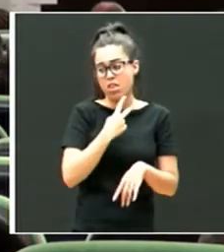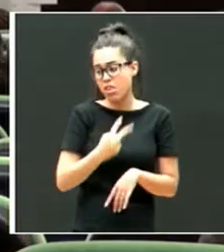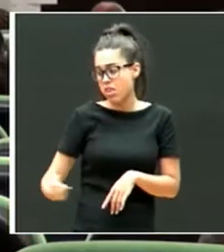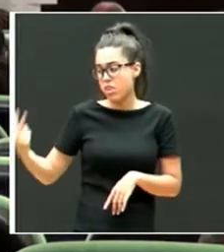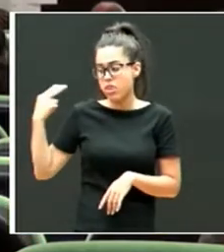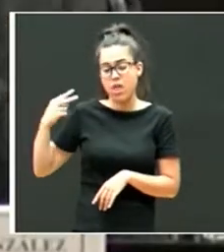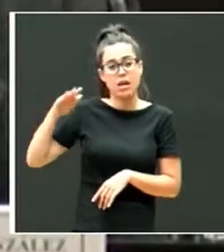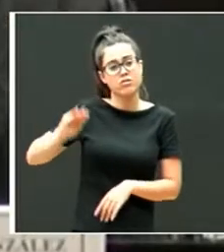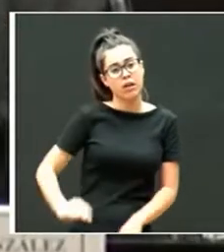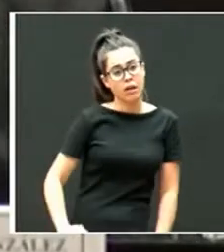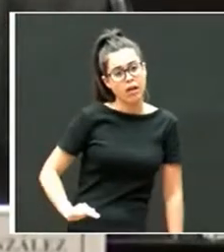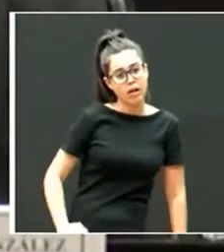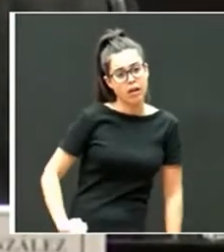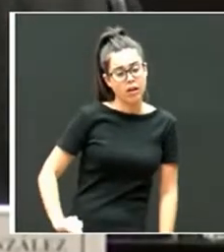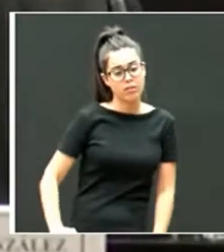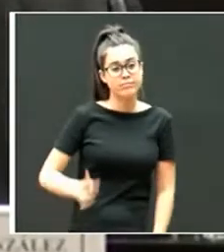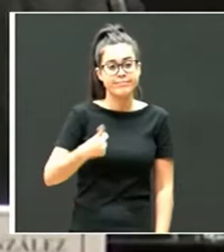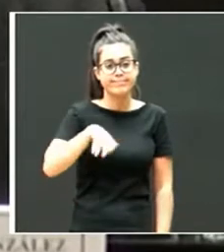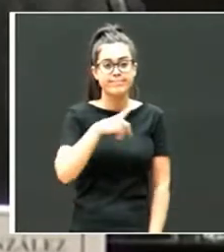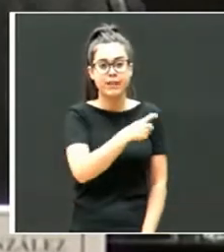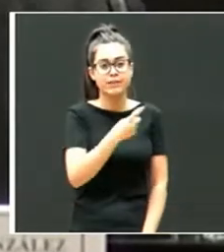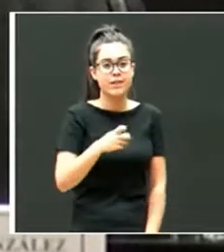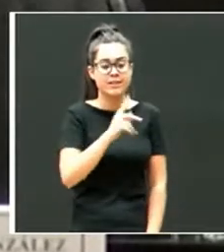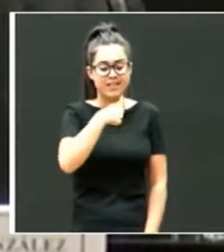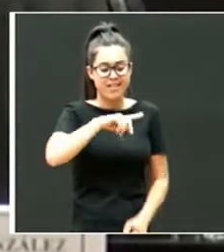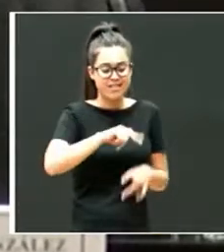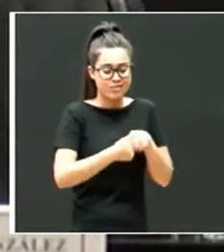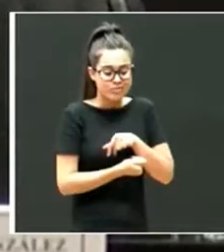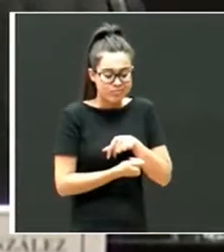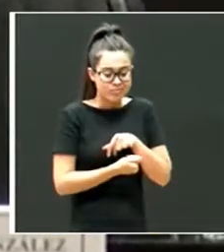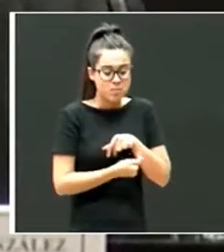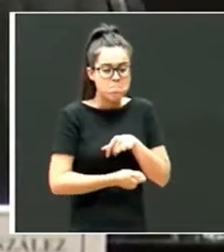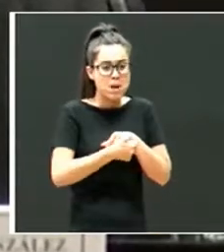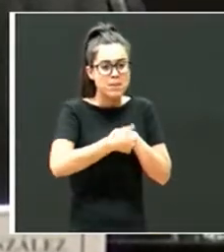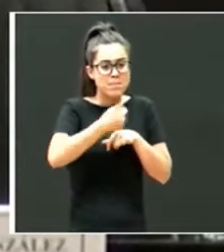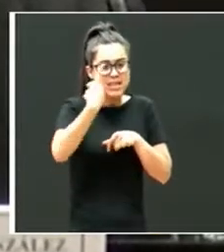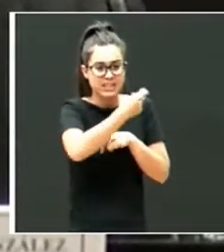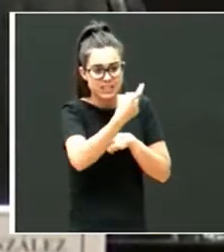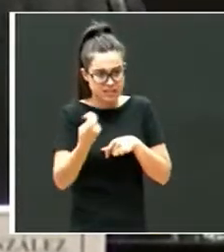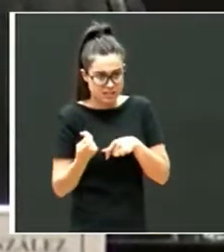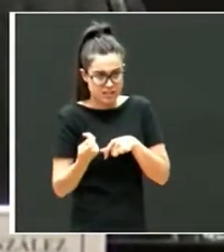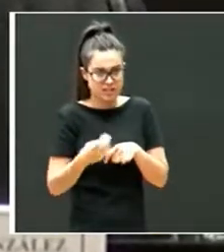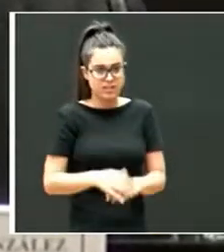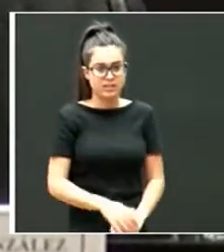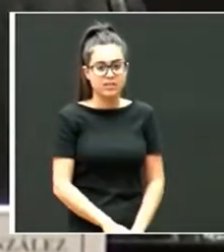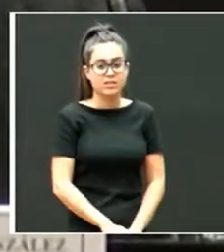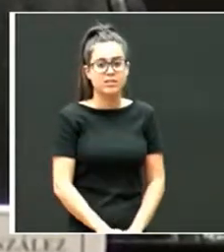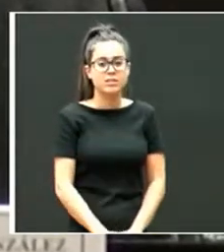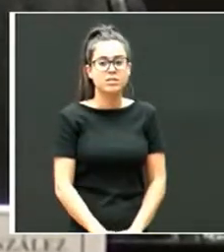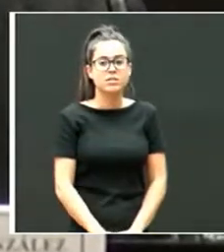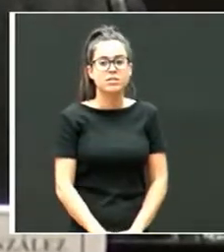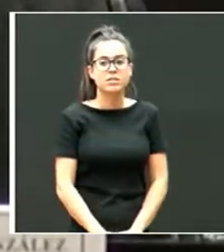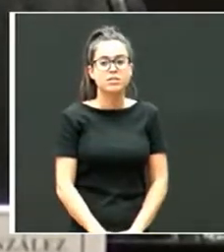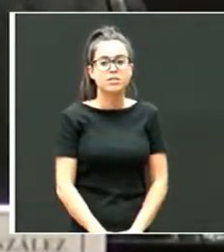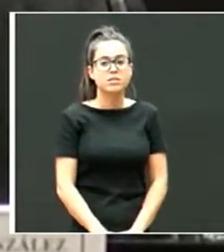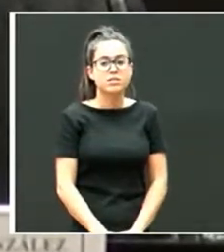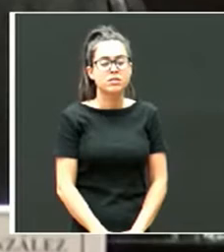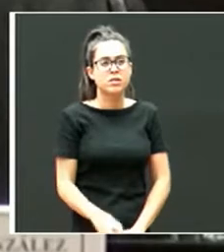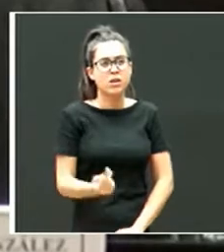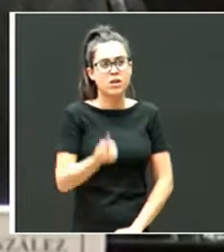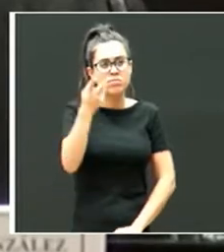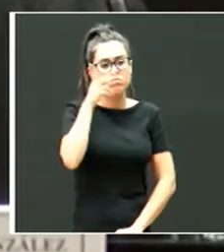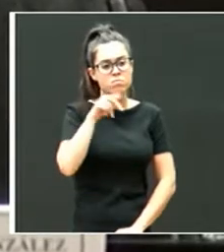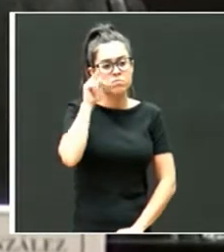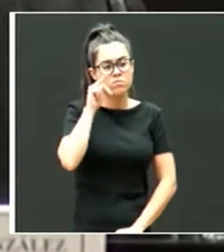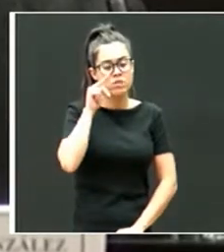primeros años, esas necesidades se van a ver aumentadas. Hay un especialista en el